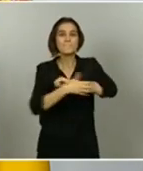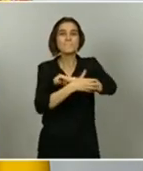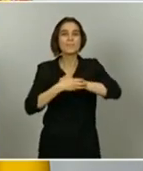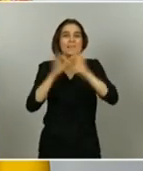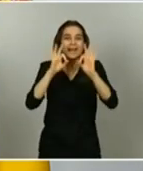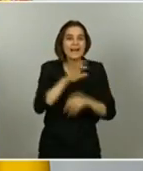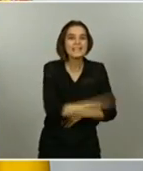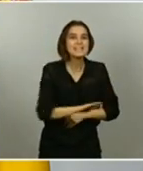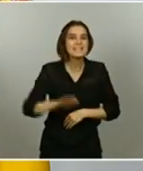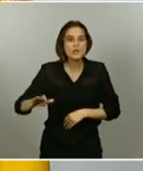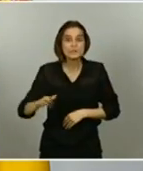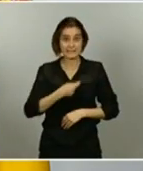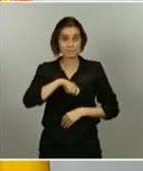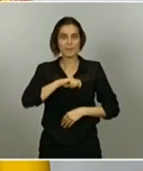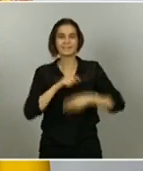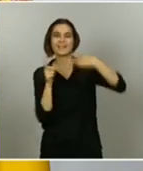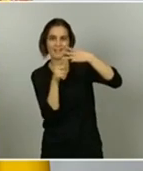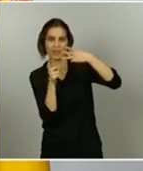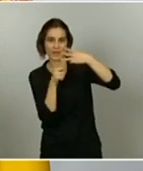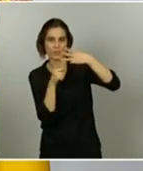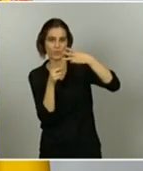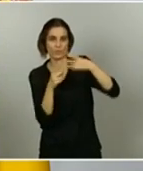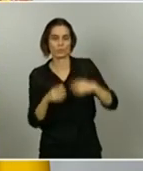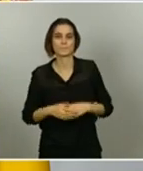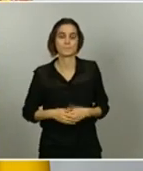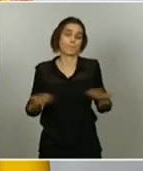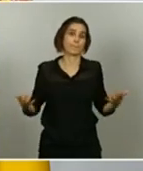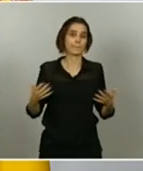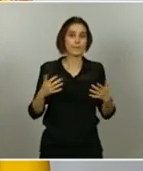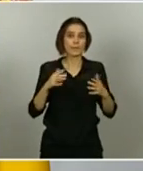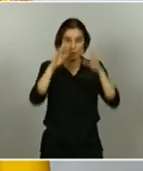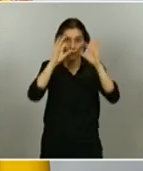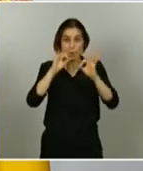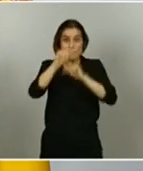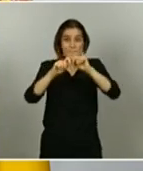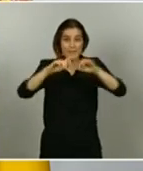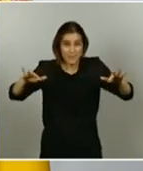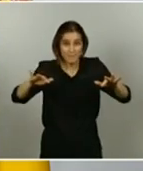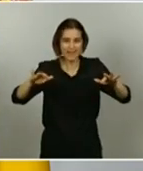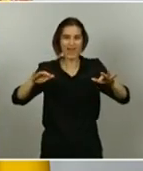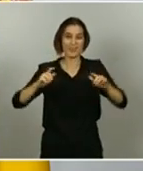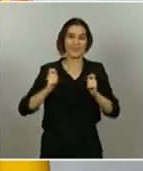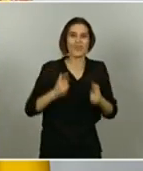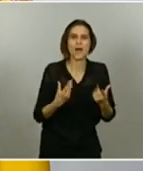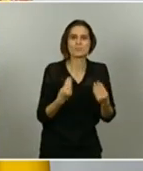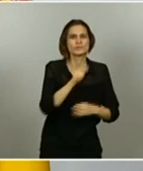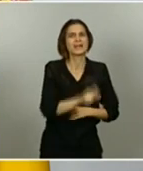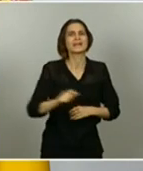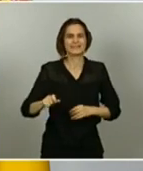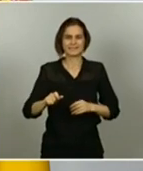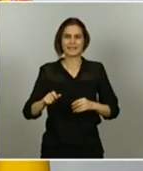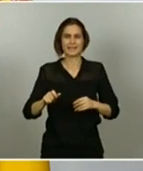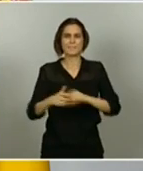La pandemia, evidentemente, ha agravado la situación para muchos compatriotas y aunque este Gobierno ha hecho, como explicaba la ministra